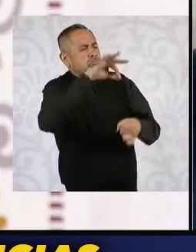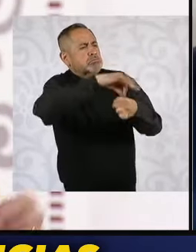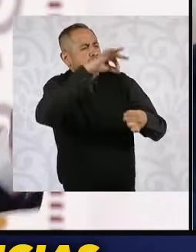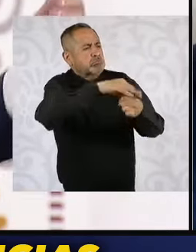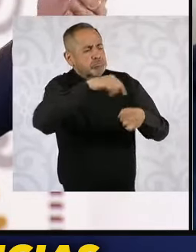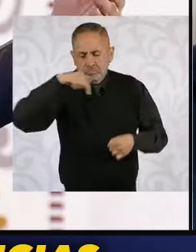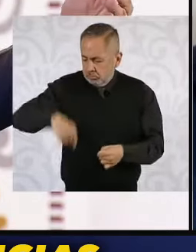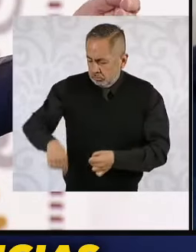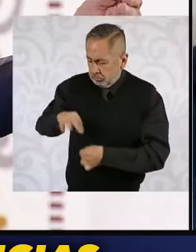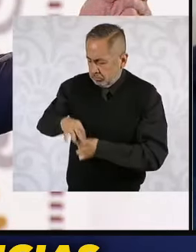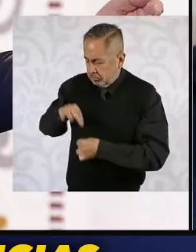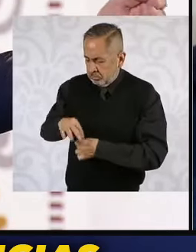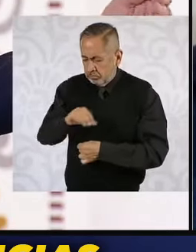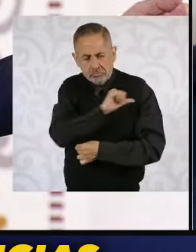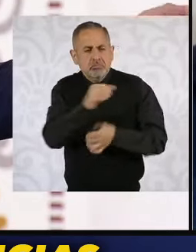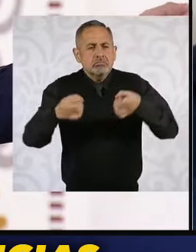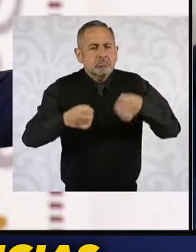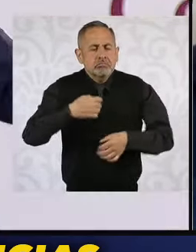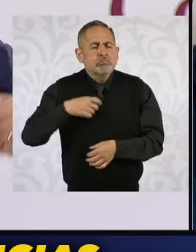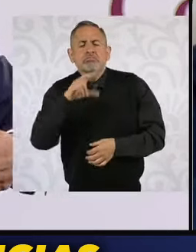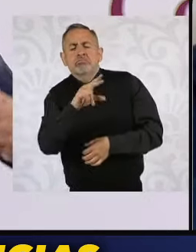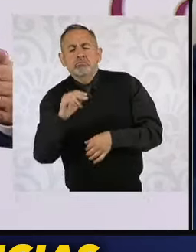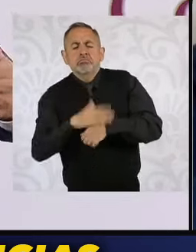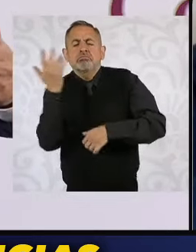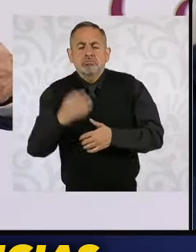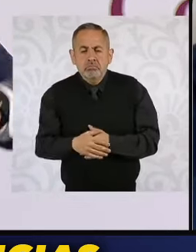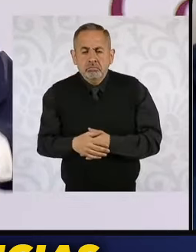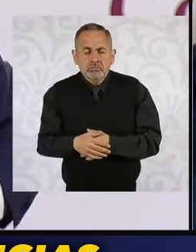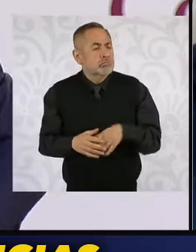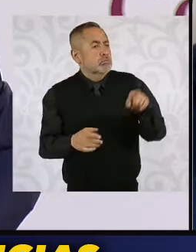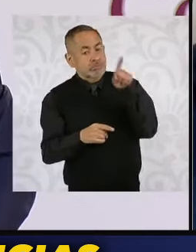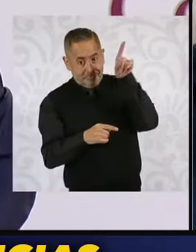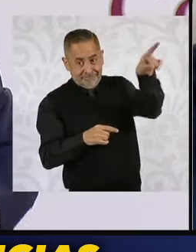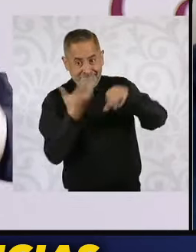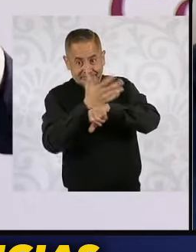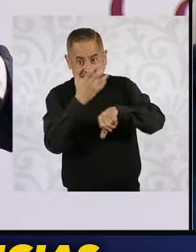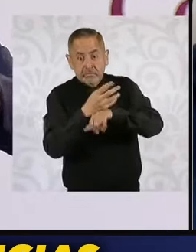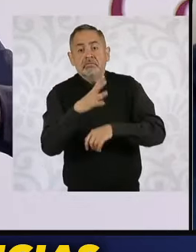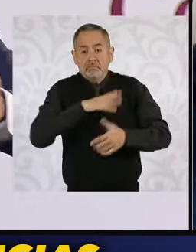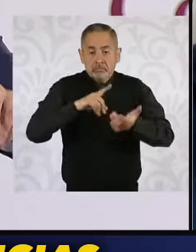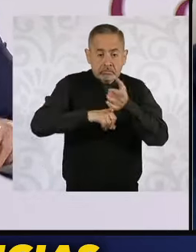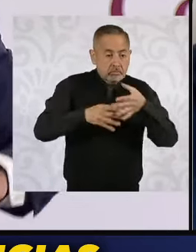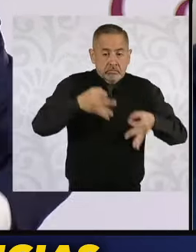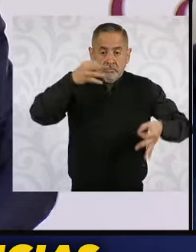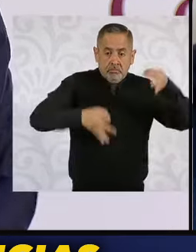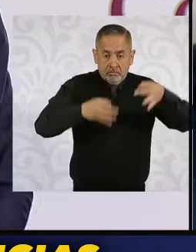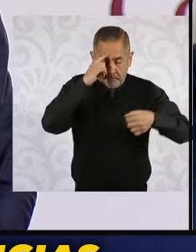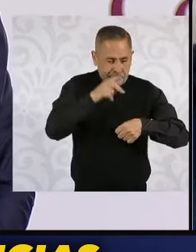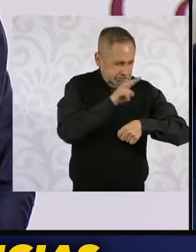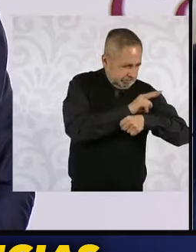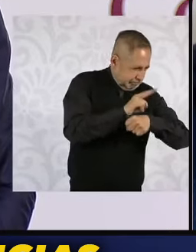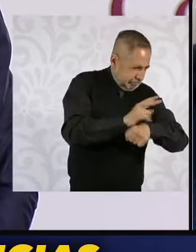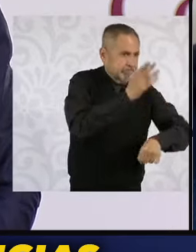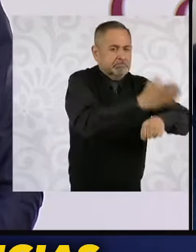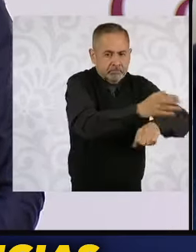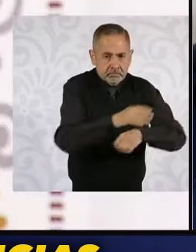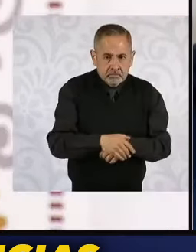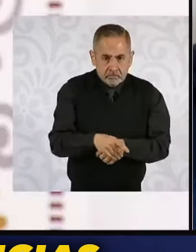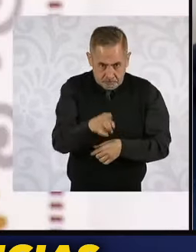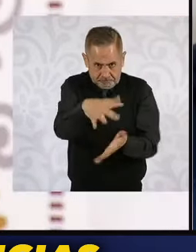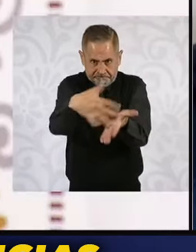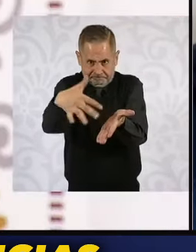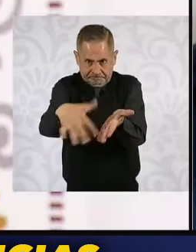¿O por qué en Estados Unidos está bien que haya un tribunal disciplinario que te diga oiga, señor juez, dice el presidente Biden en su artículo